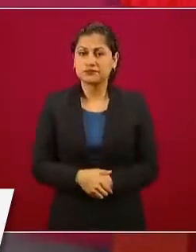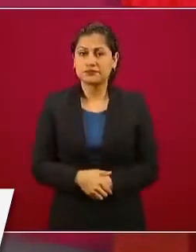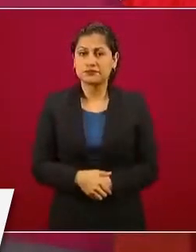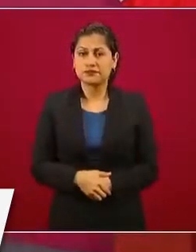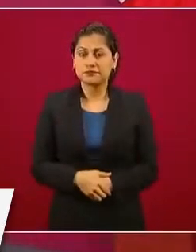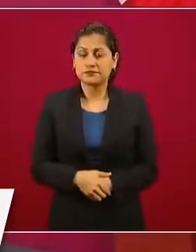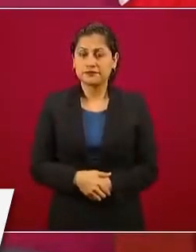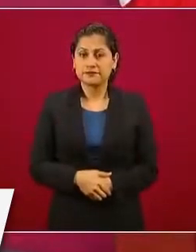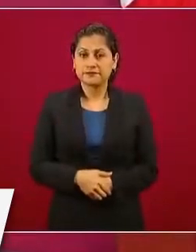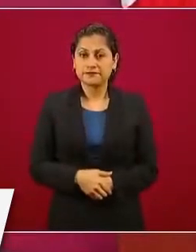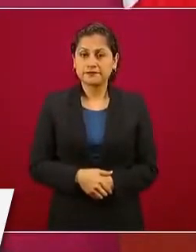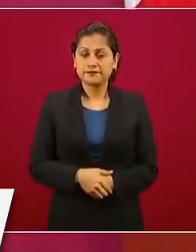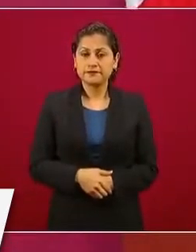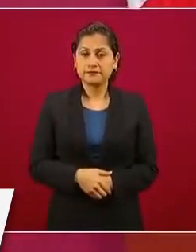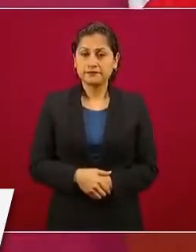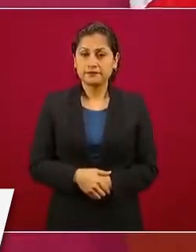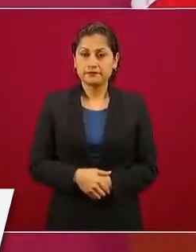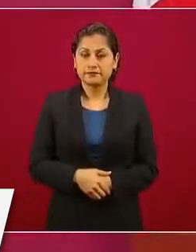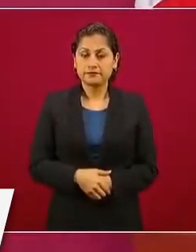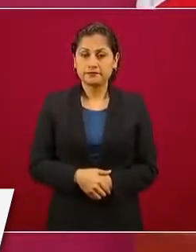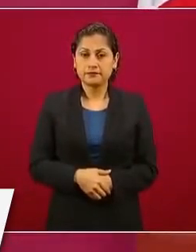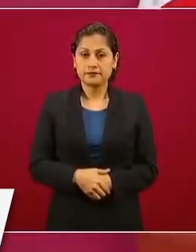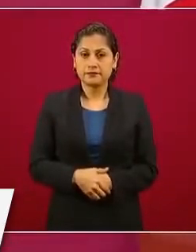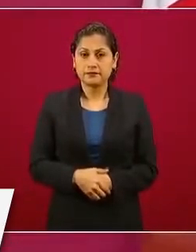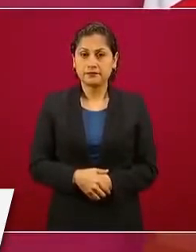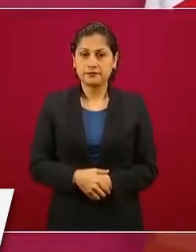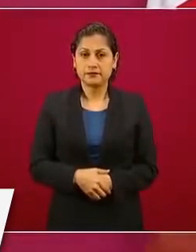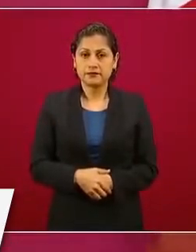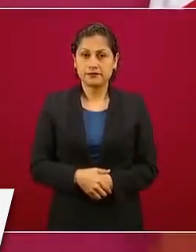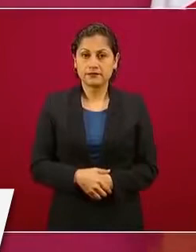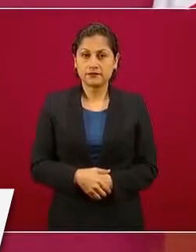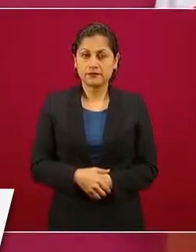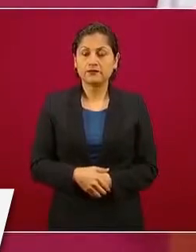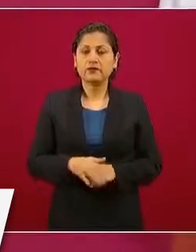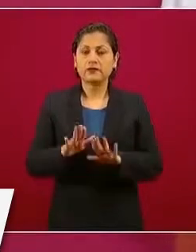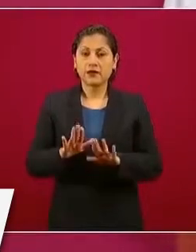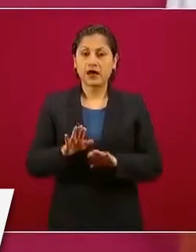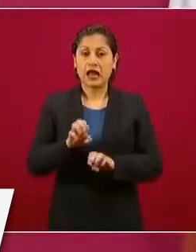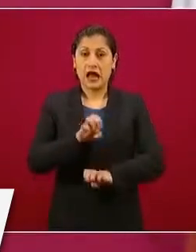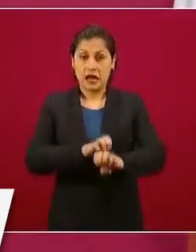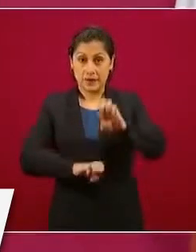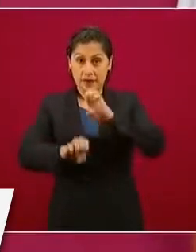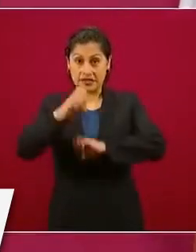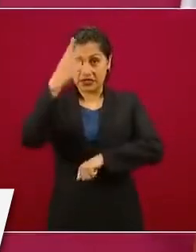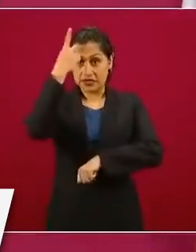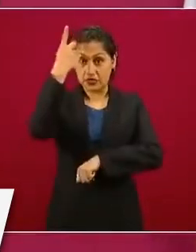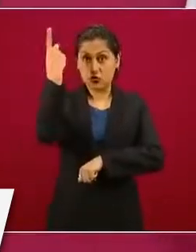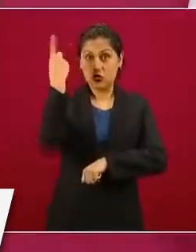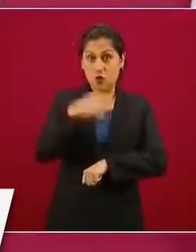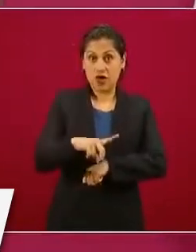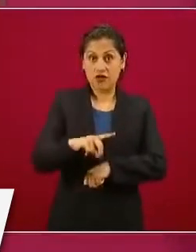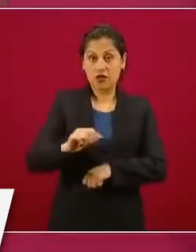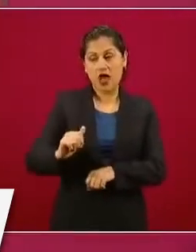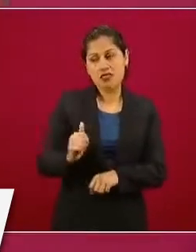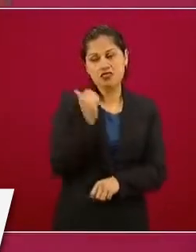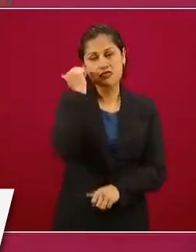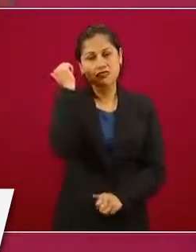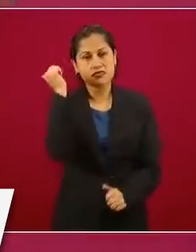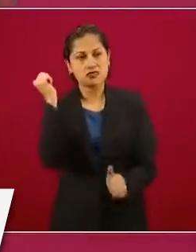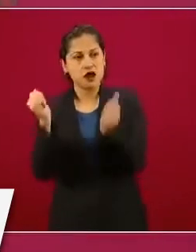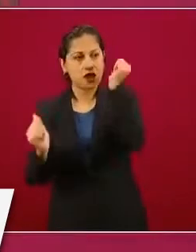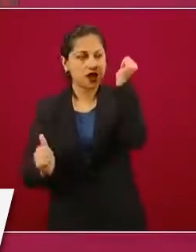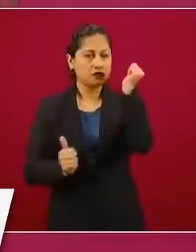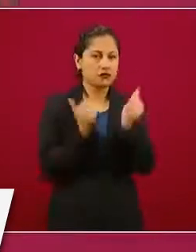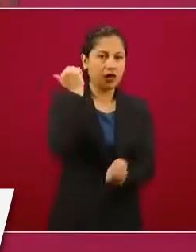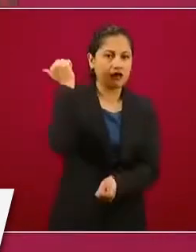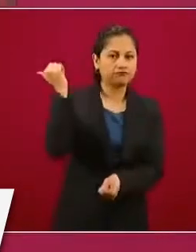empresarios, no todos, porque hay empresarios muy